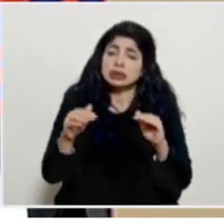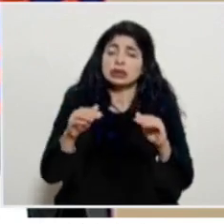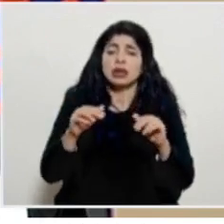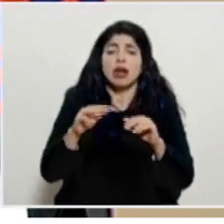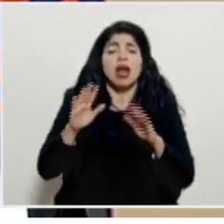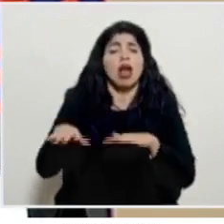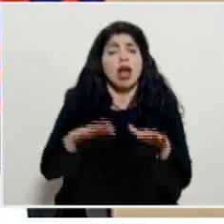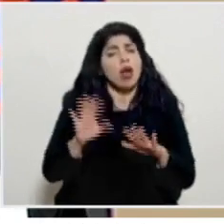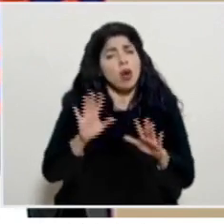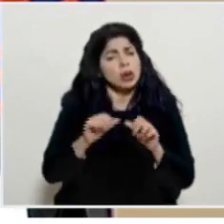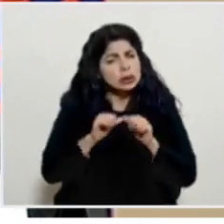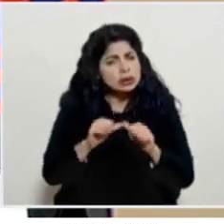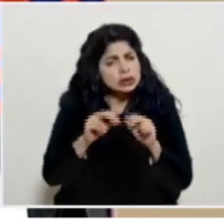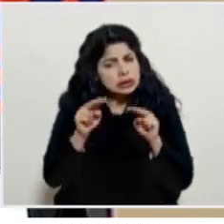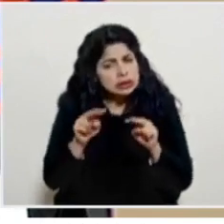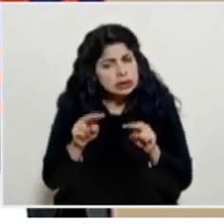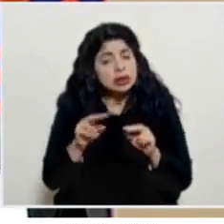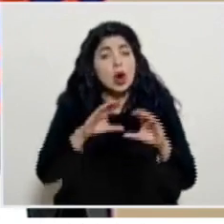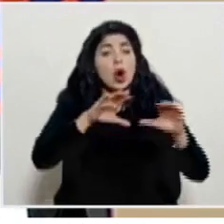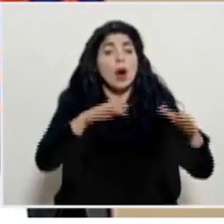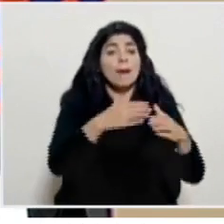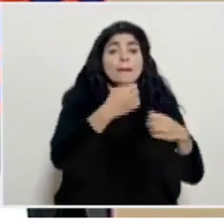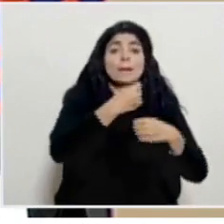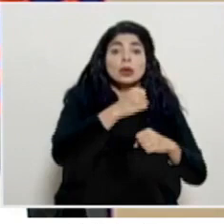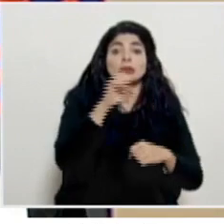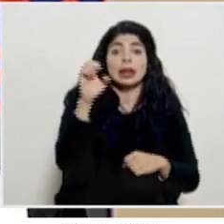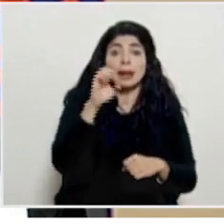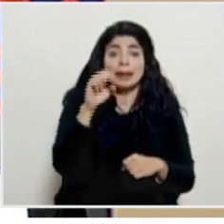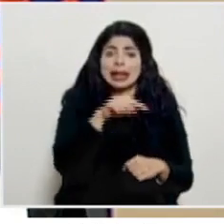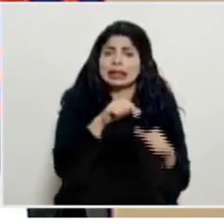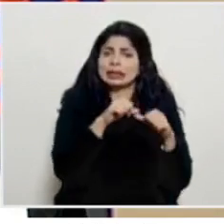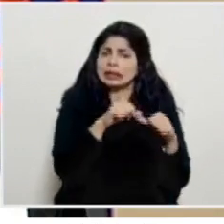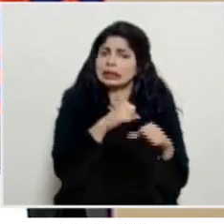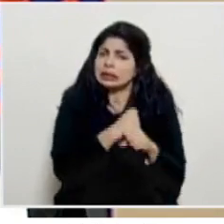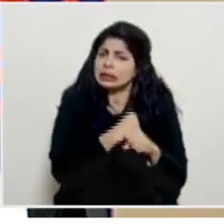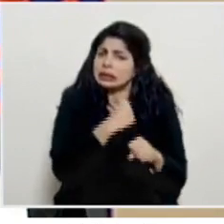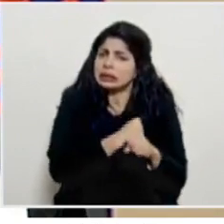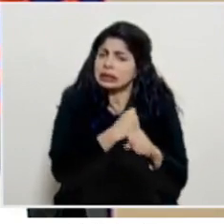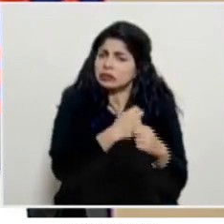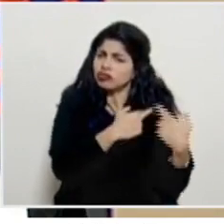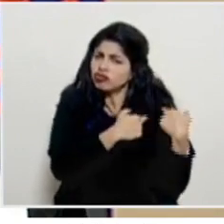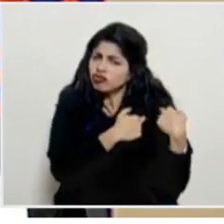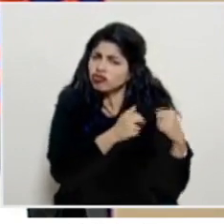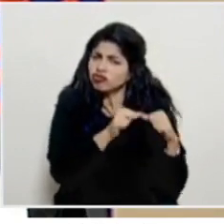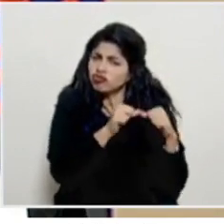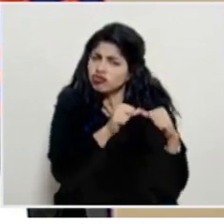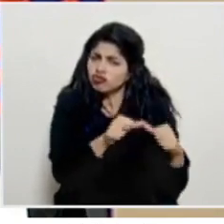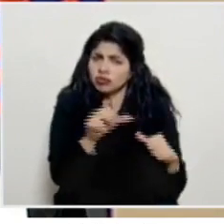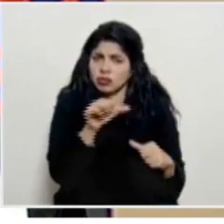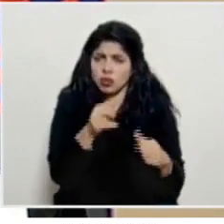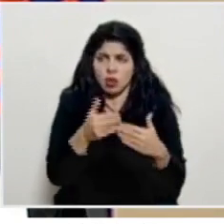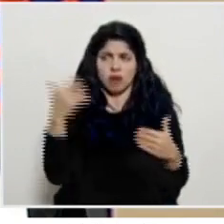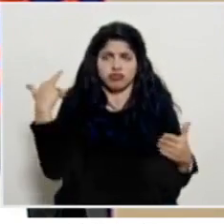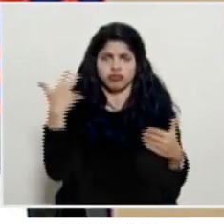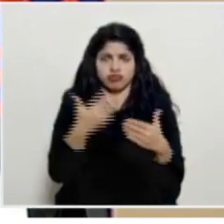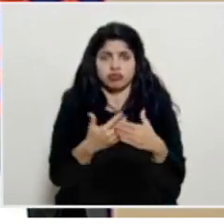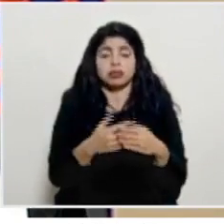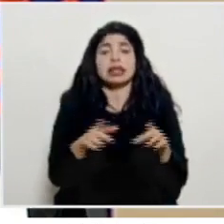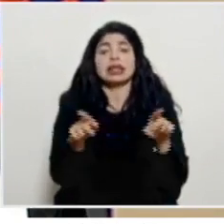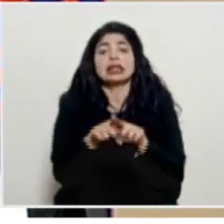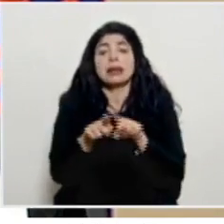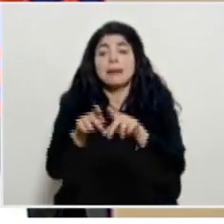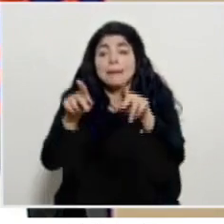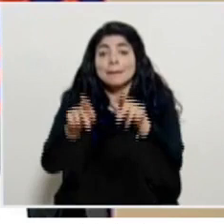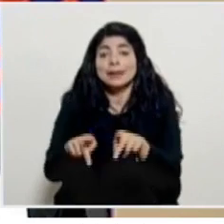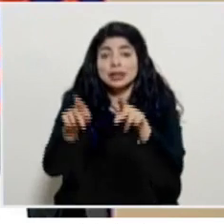bajar la guardia a los comités municipales de emergencia mantener ese trabajo permanente continuo responsable que se ha mantenido y también a